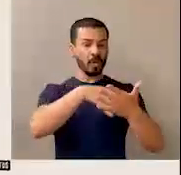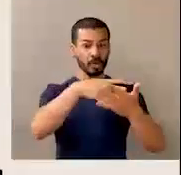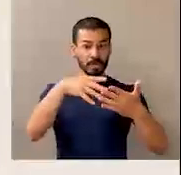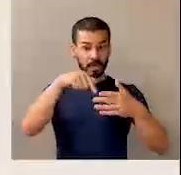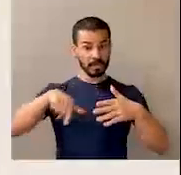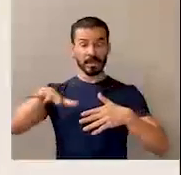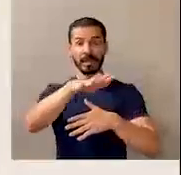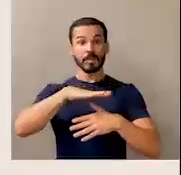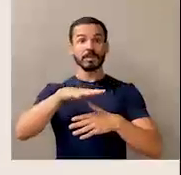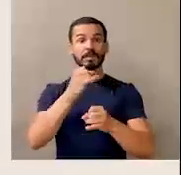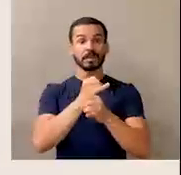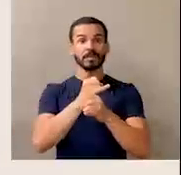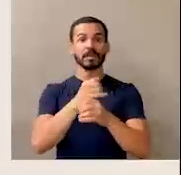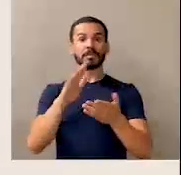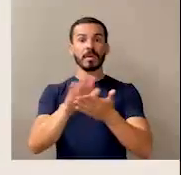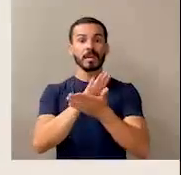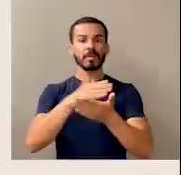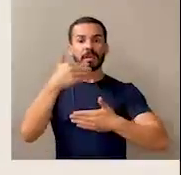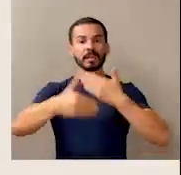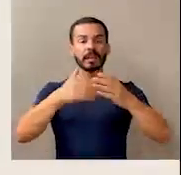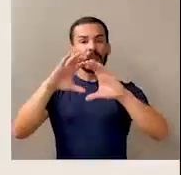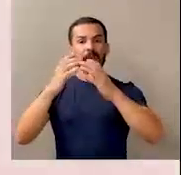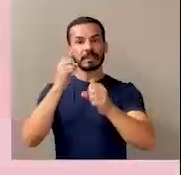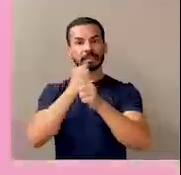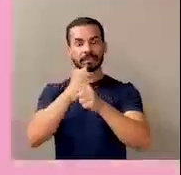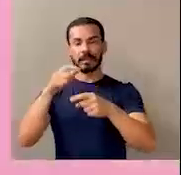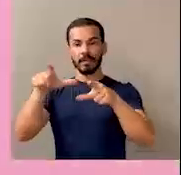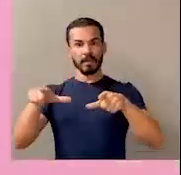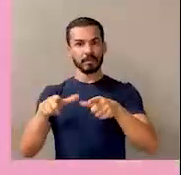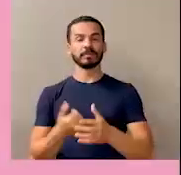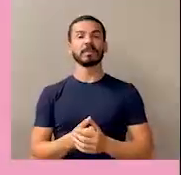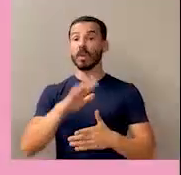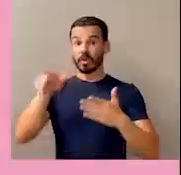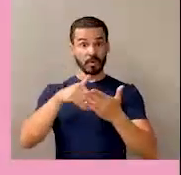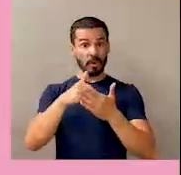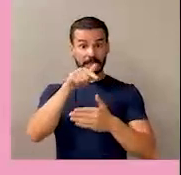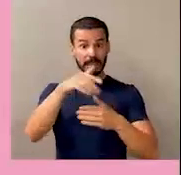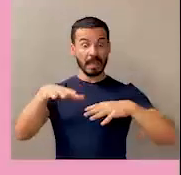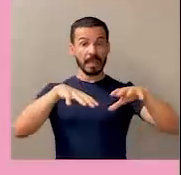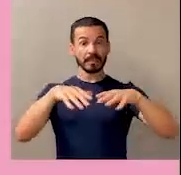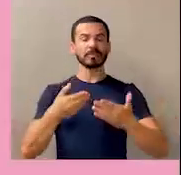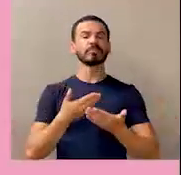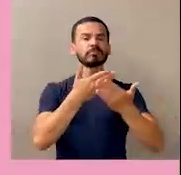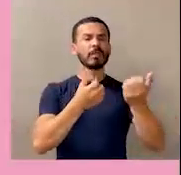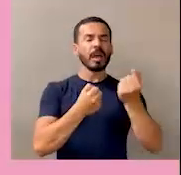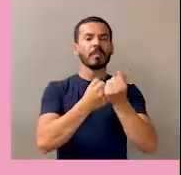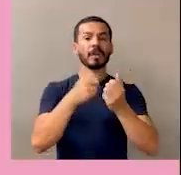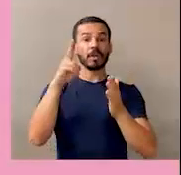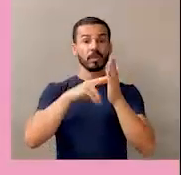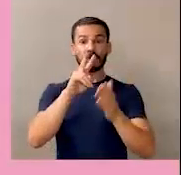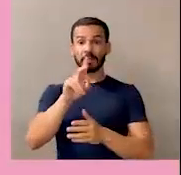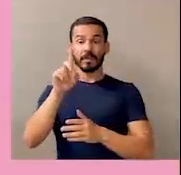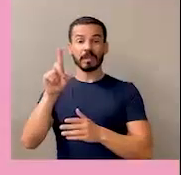institucional y del manual de clases y cargos. Todas estas acciones contribuyeron para que, en el